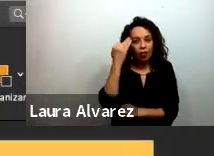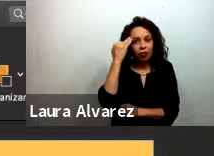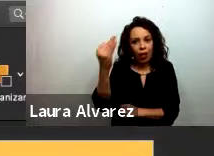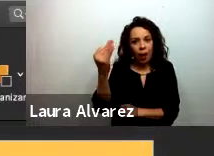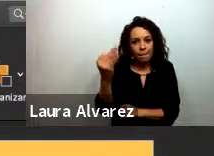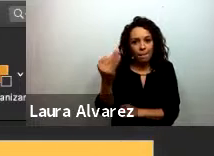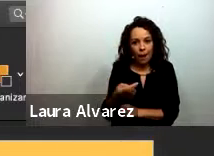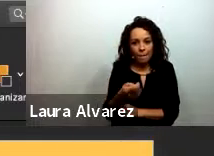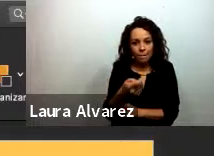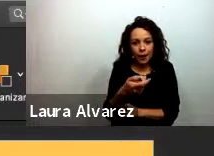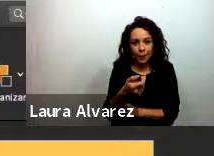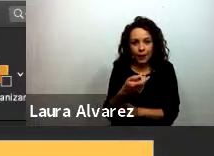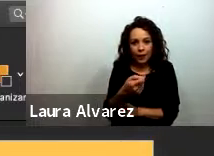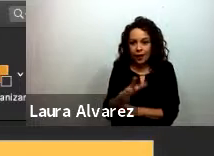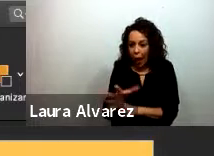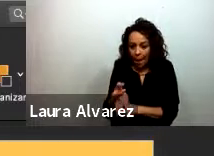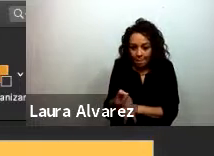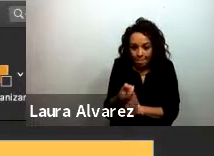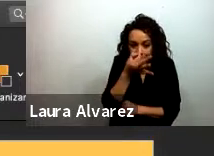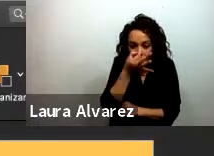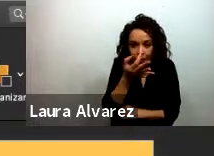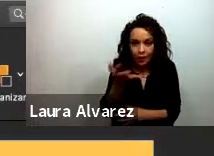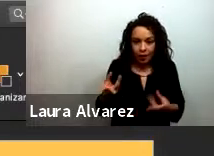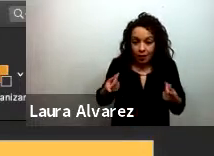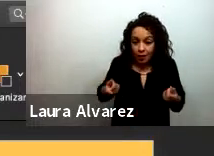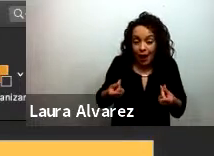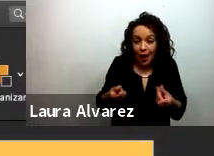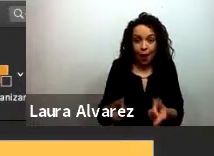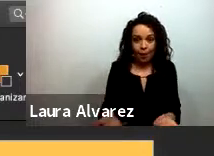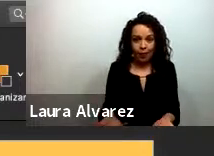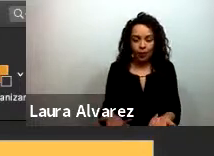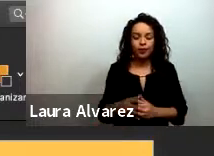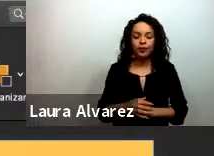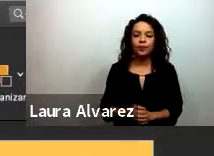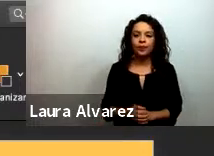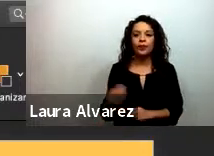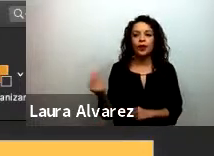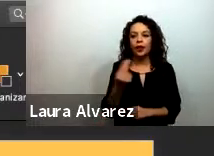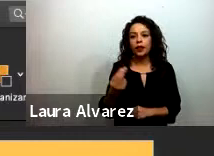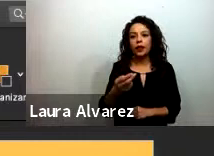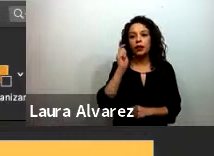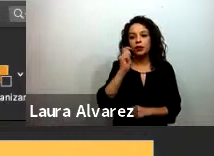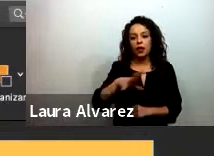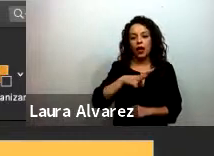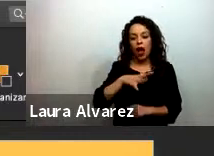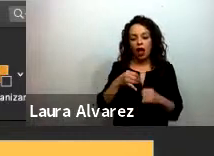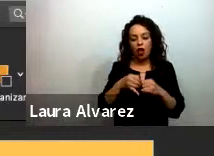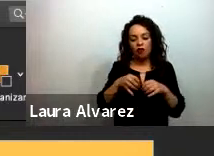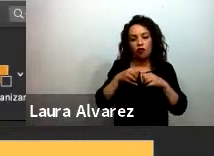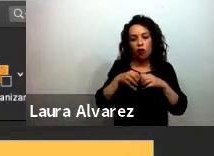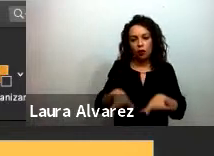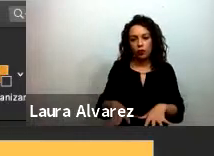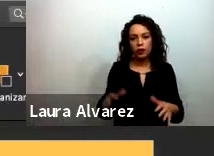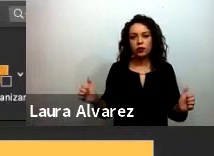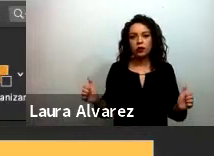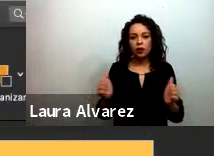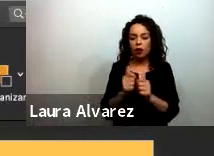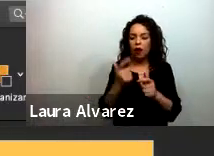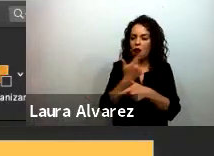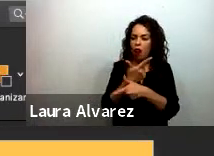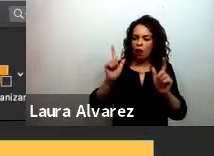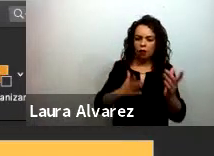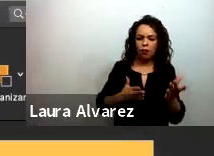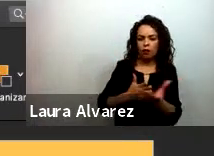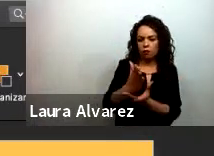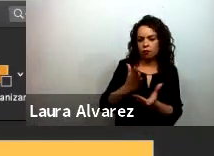cosas primero mapear contenido audiovisual previamente existente en formato digital de libre acceso pertinente y relevante